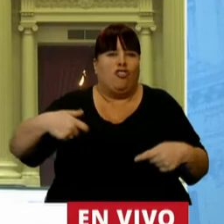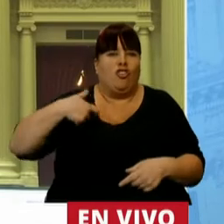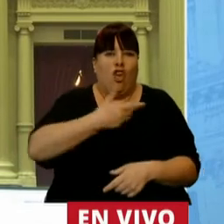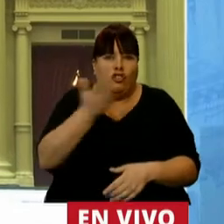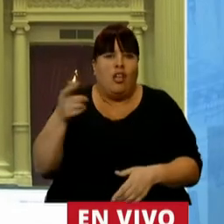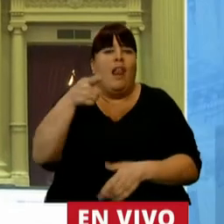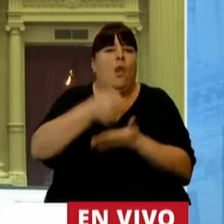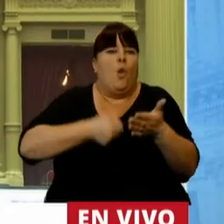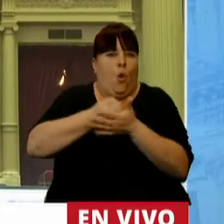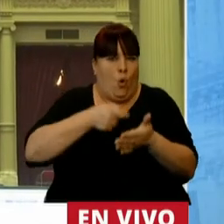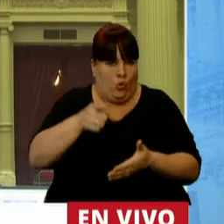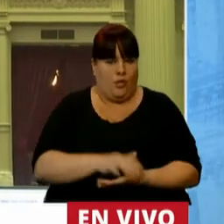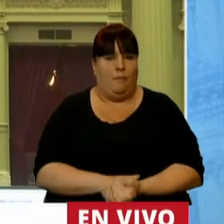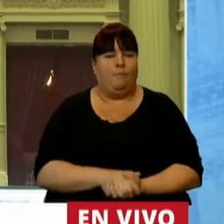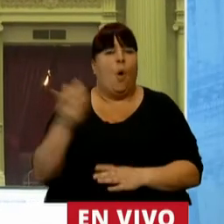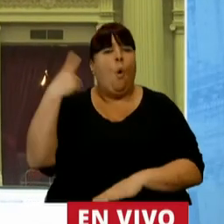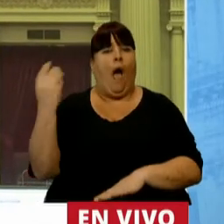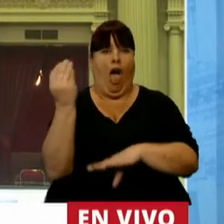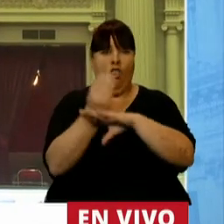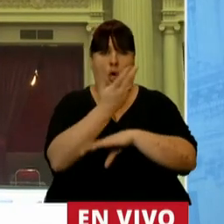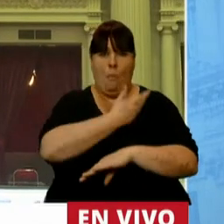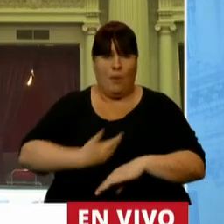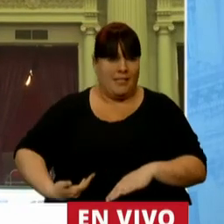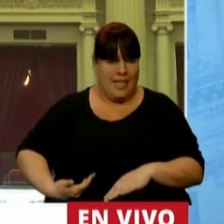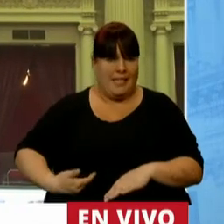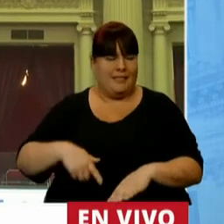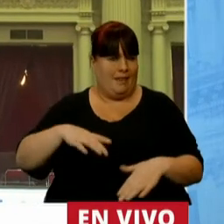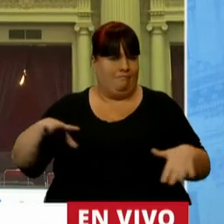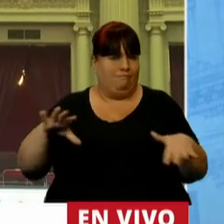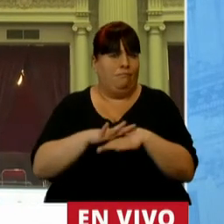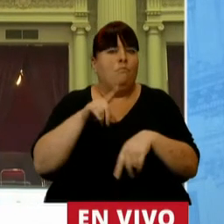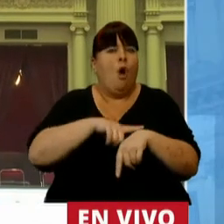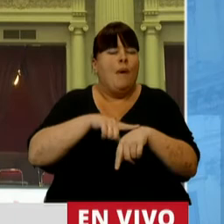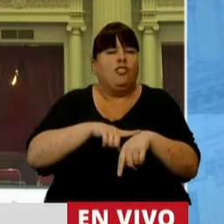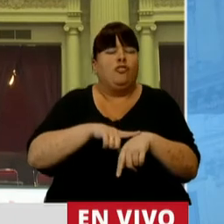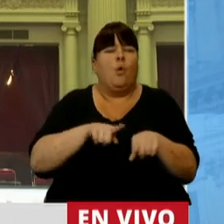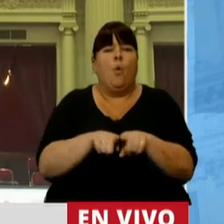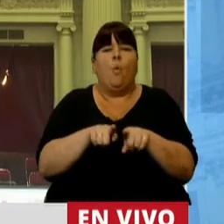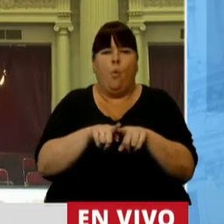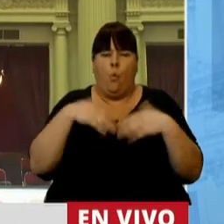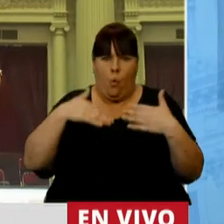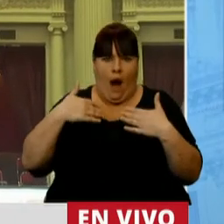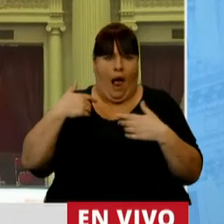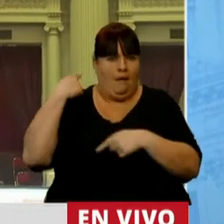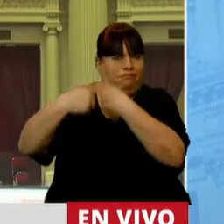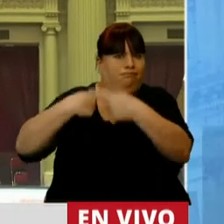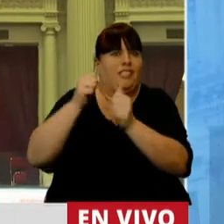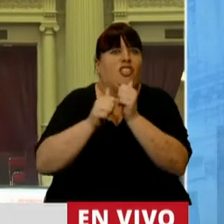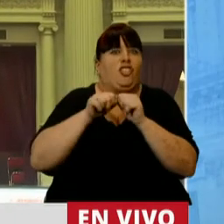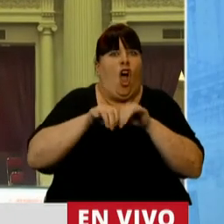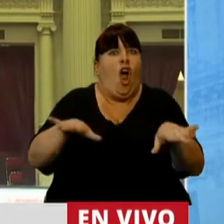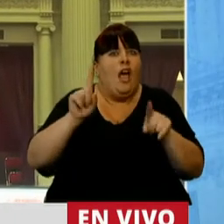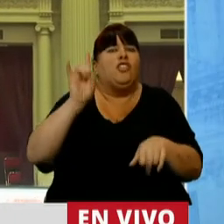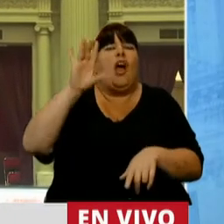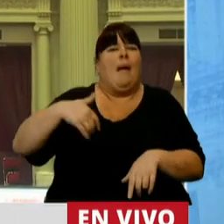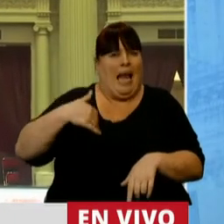que fue su lucha. Su asunción a la presidencia sin duda es un hecho que ha tenido una enorme trascendencia histórica no solo